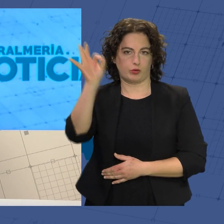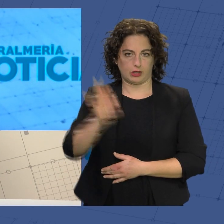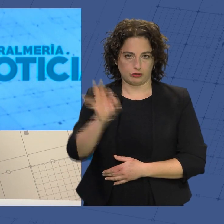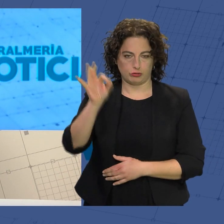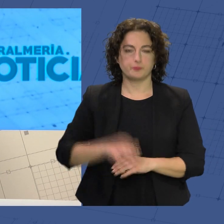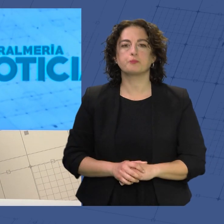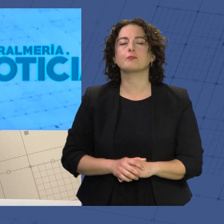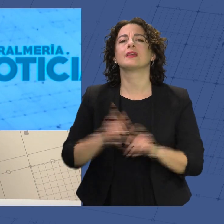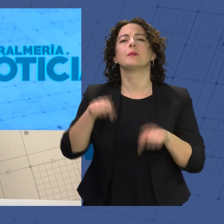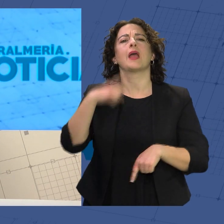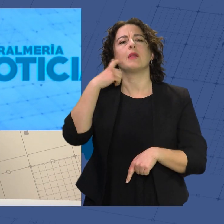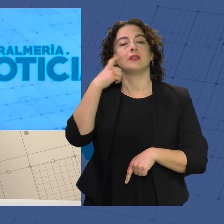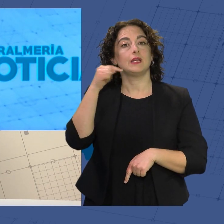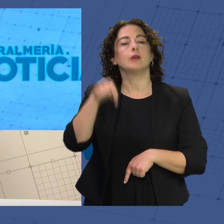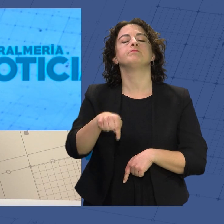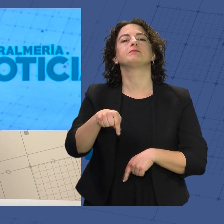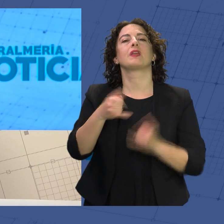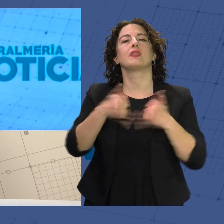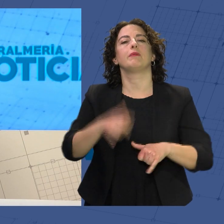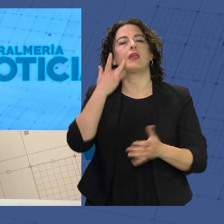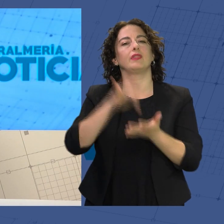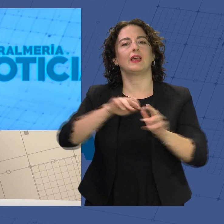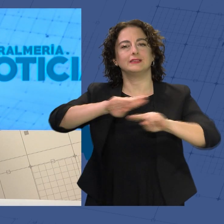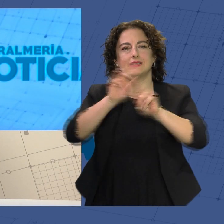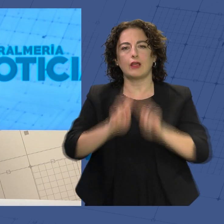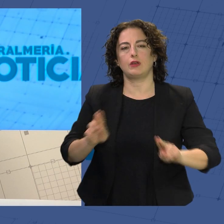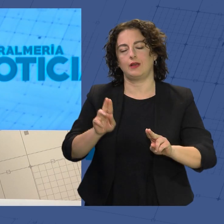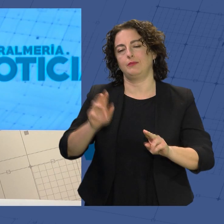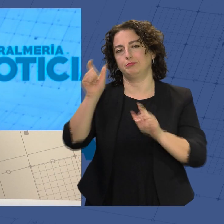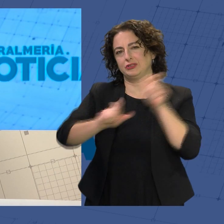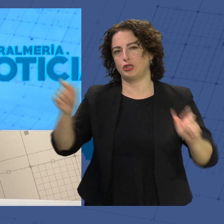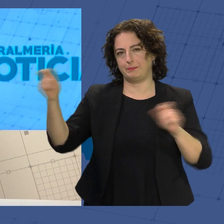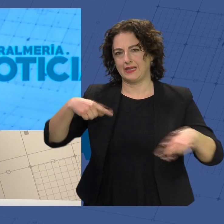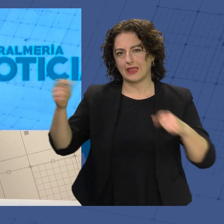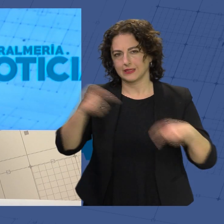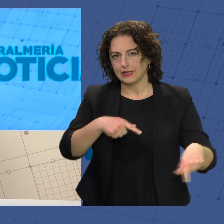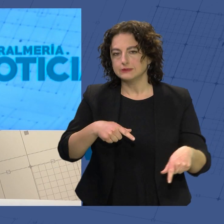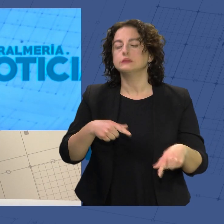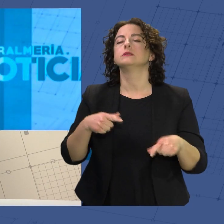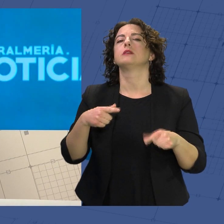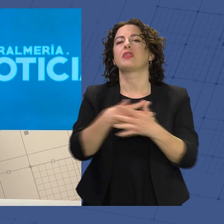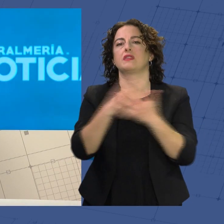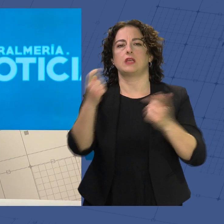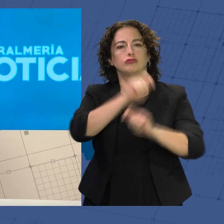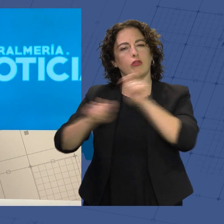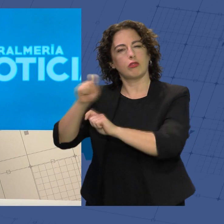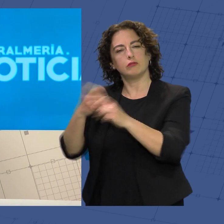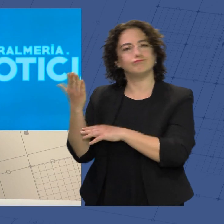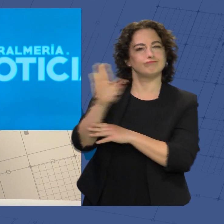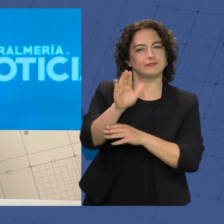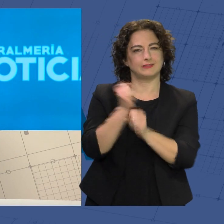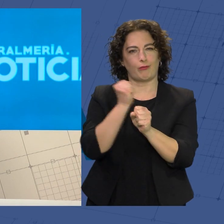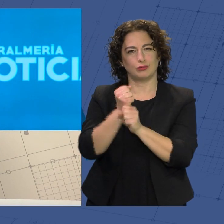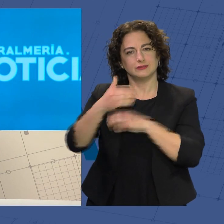Y Almería también ha celebrado el Día Internacional del Migrante. Dieciséis asociaciones han mostrado su trabajo diario